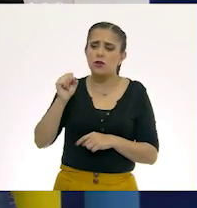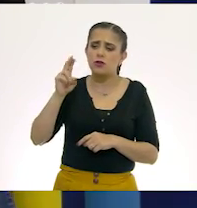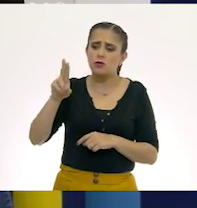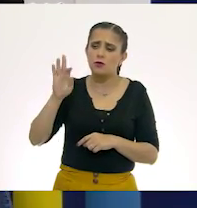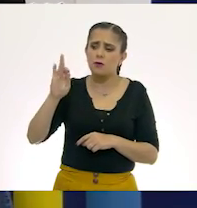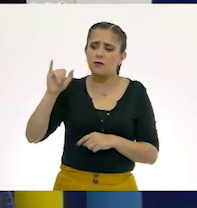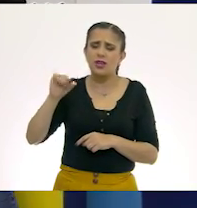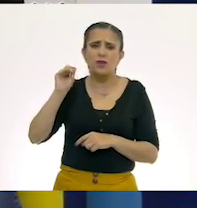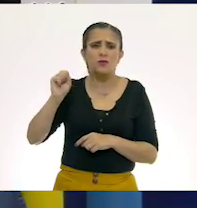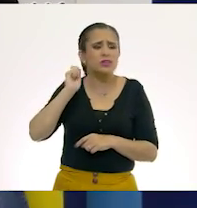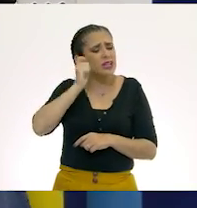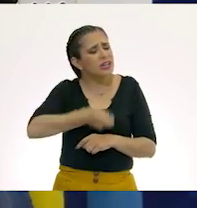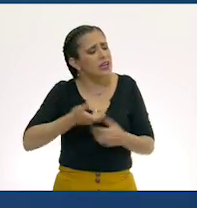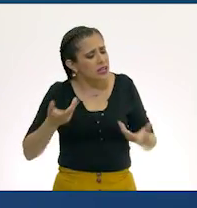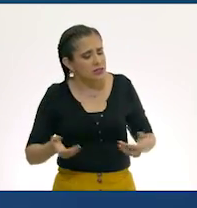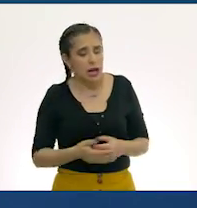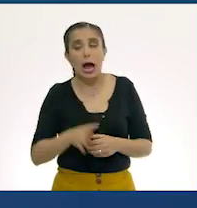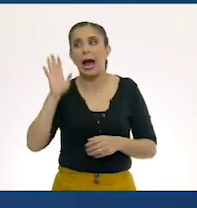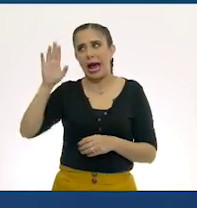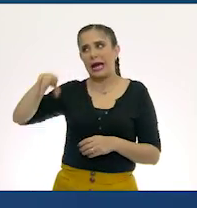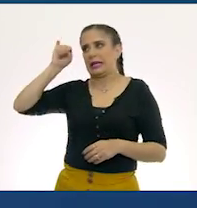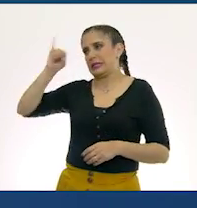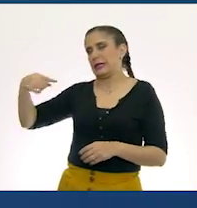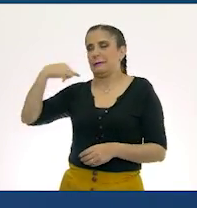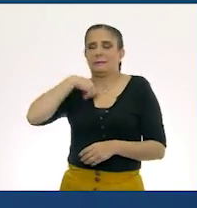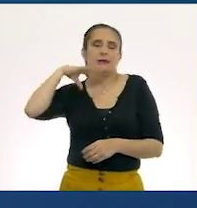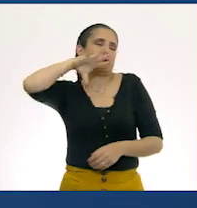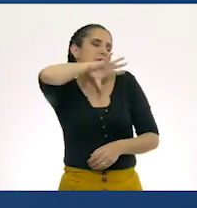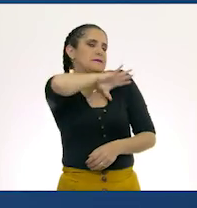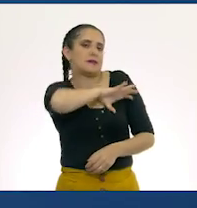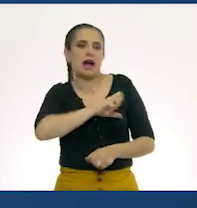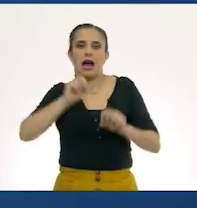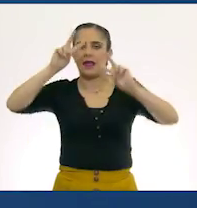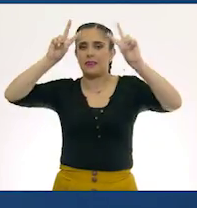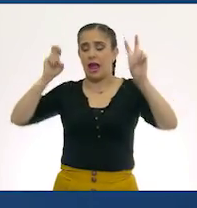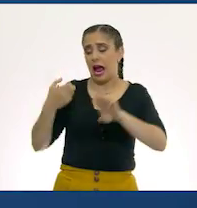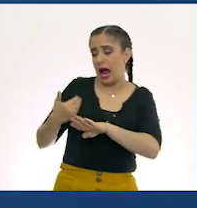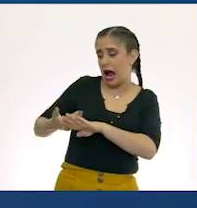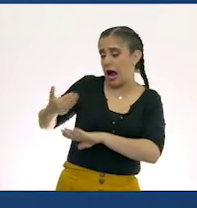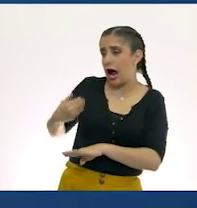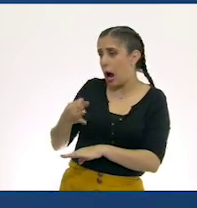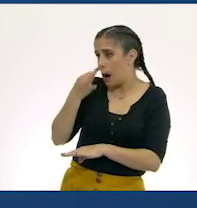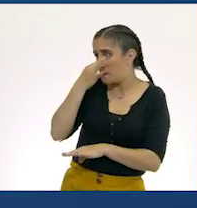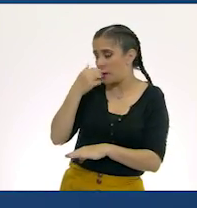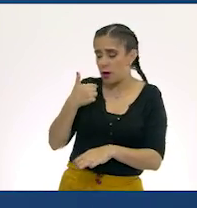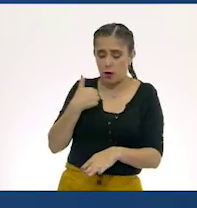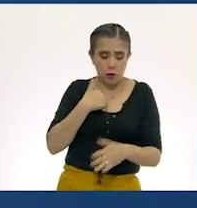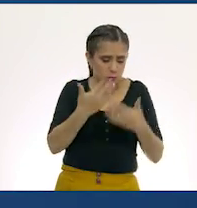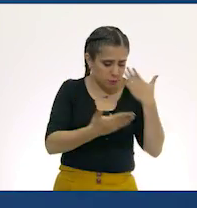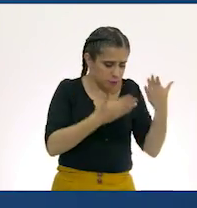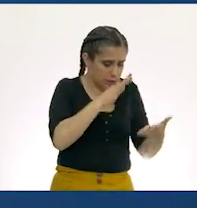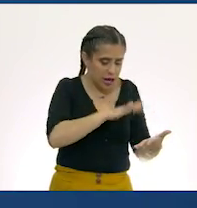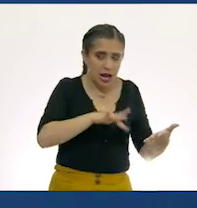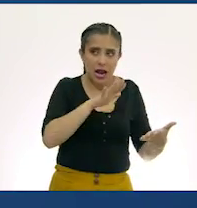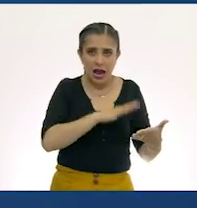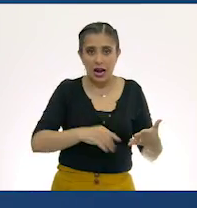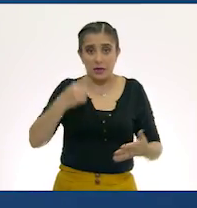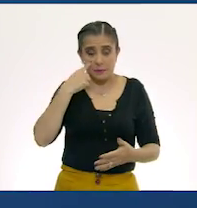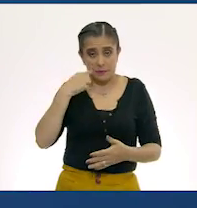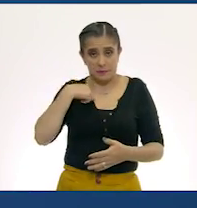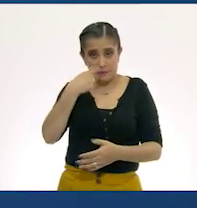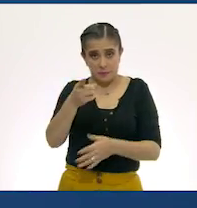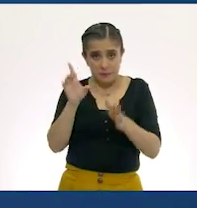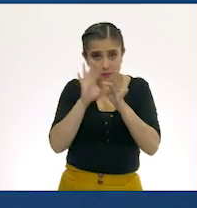Claro que sí, maestra. Es un tema que me encanta y lo acabo de estudiar. Así es que les voy a platicar una cosa.